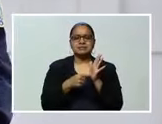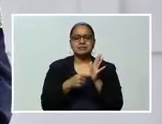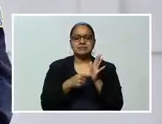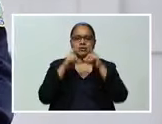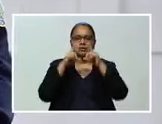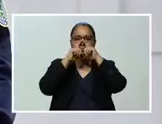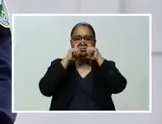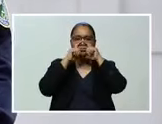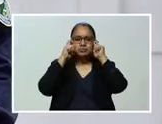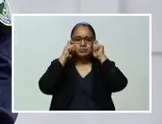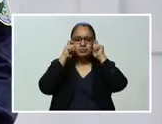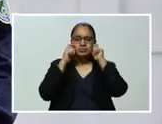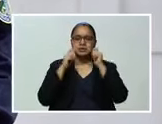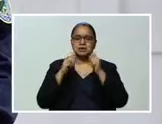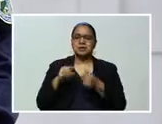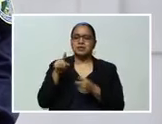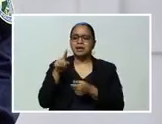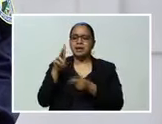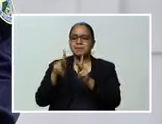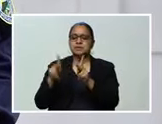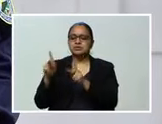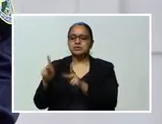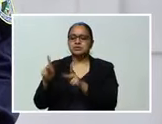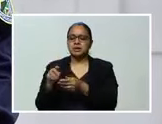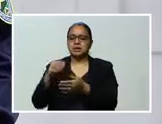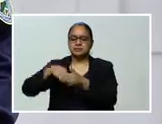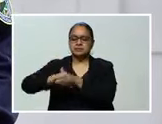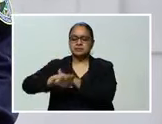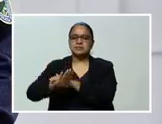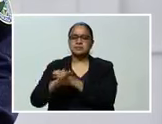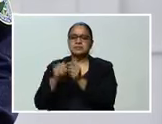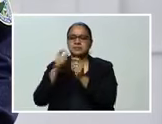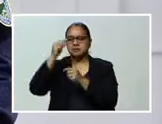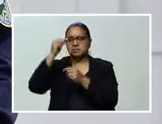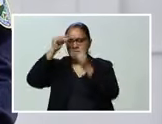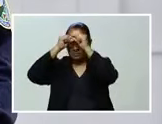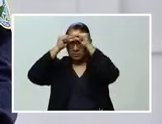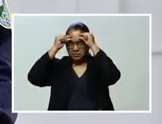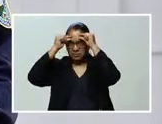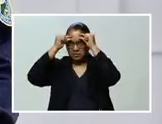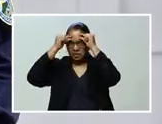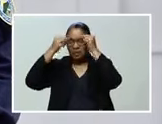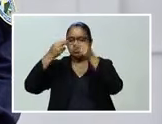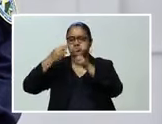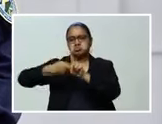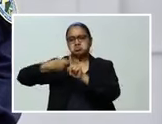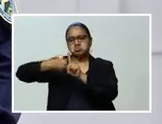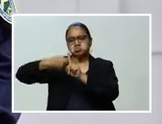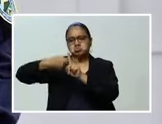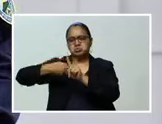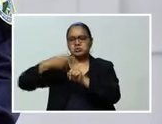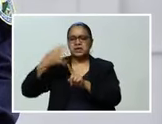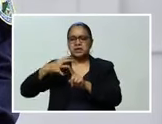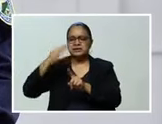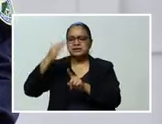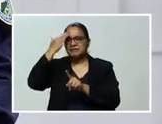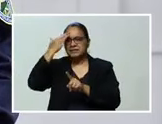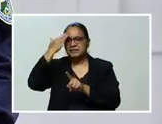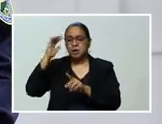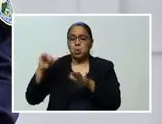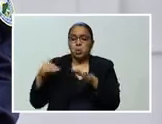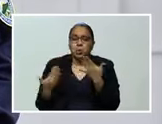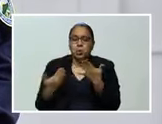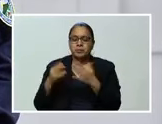de mascarilla, gel de mano Y en las entradas uso de termómetros para control de fiebre Para ser atendidos los